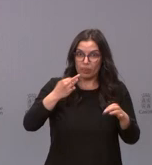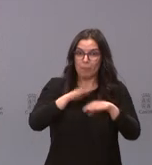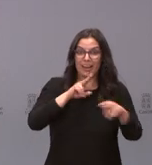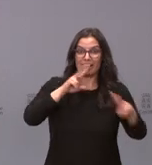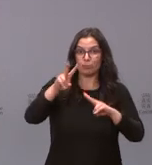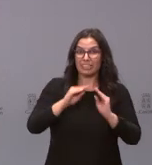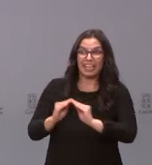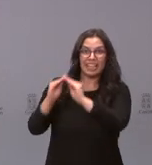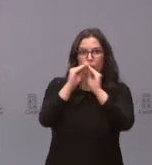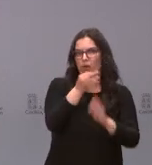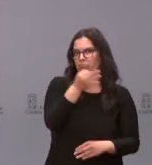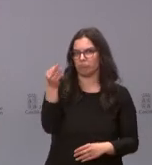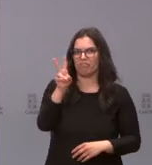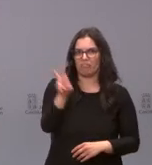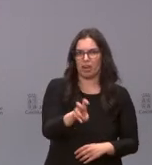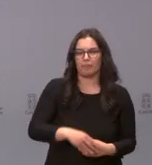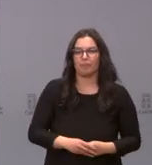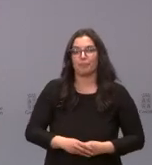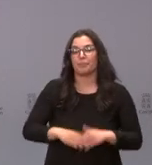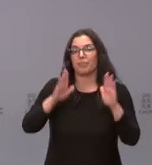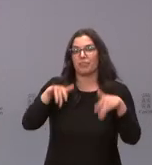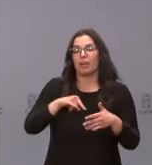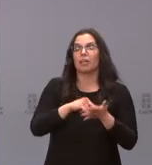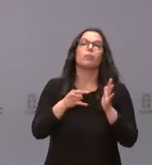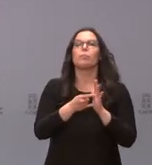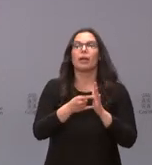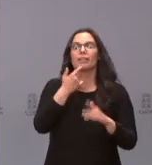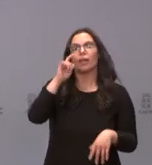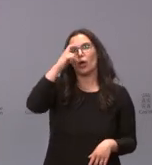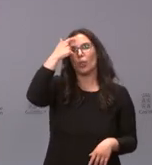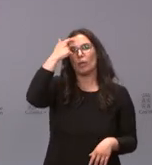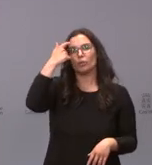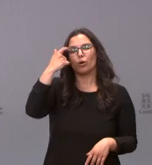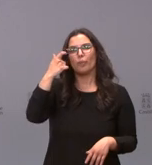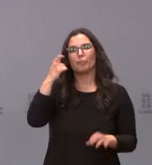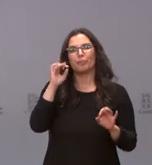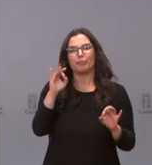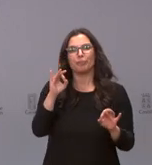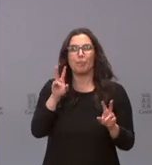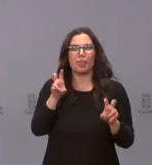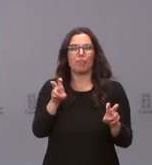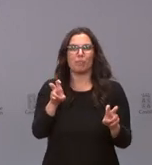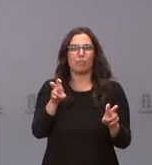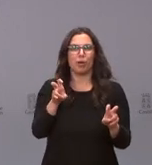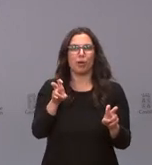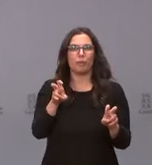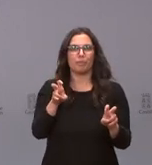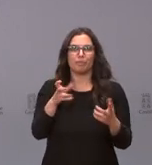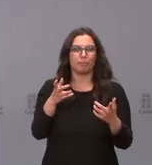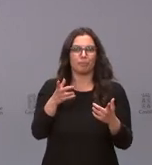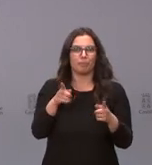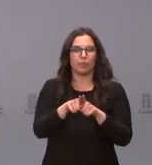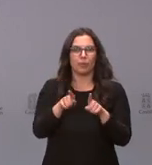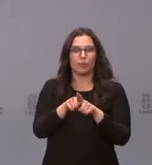pretende el plan. Finalmente, no se establece un plazo de implantación porque en principio lo que tienen que hacer es priorizar las